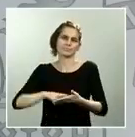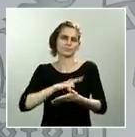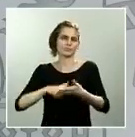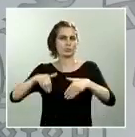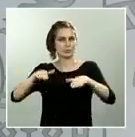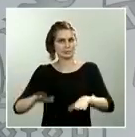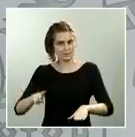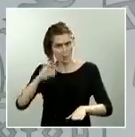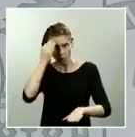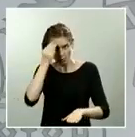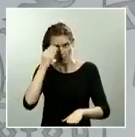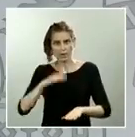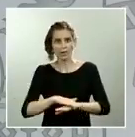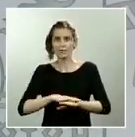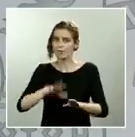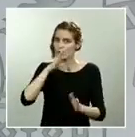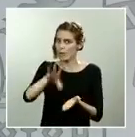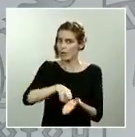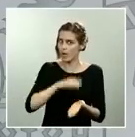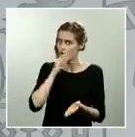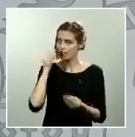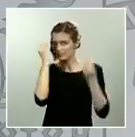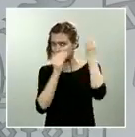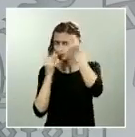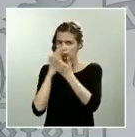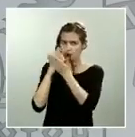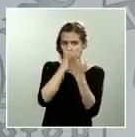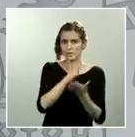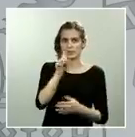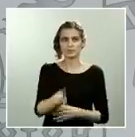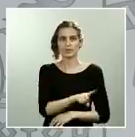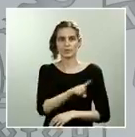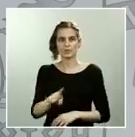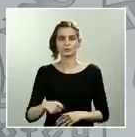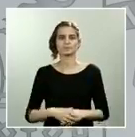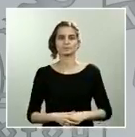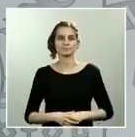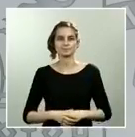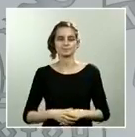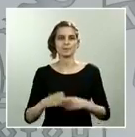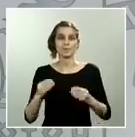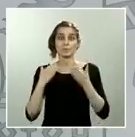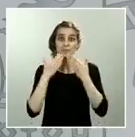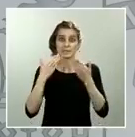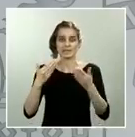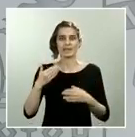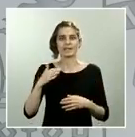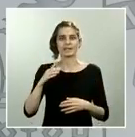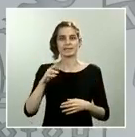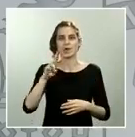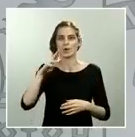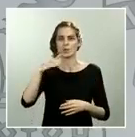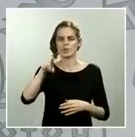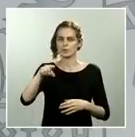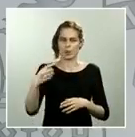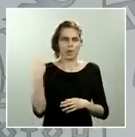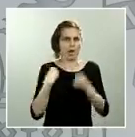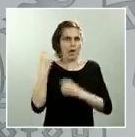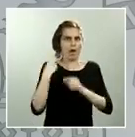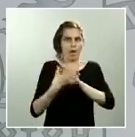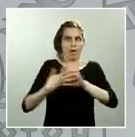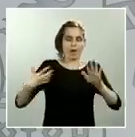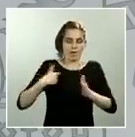Sí, muchas gracias. Muchas gracias, Rubén, que ibas muy rápido y, por tanto, he tenido que ir tomando nota de tu intervención.